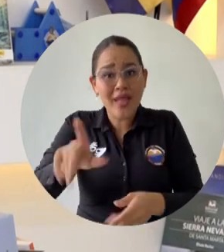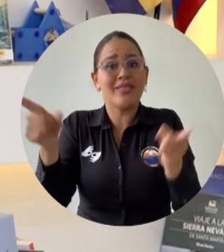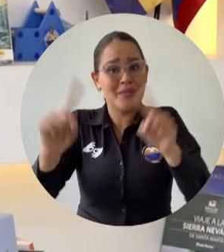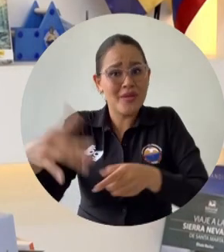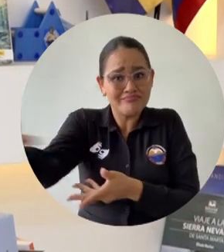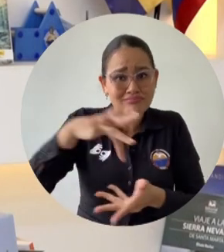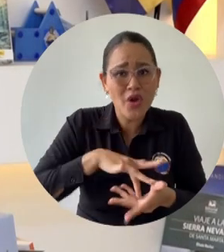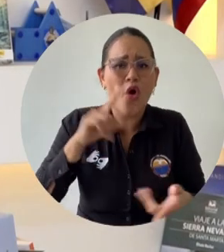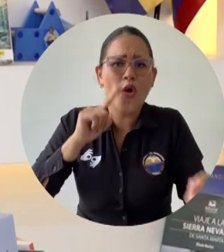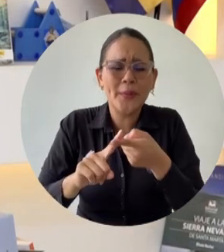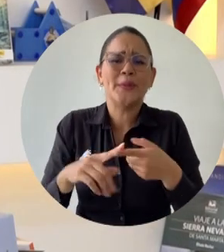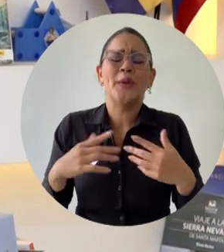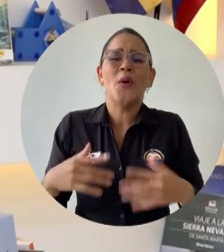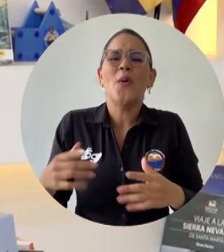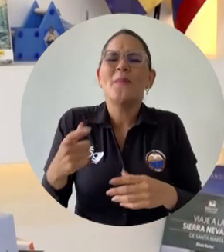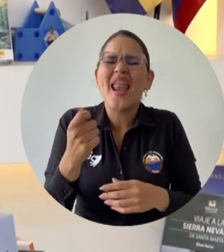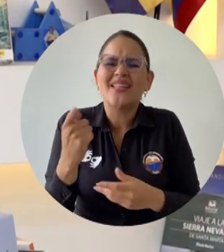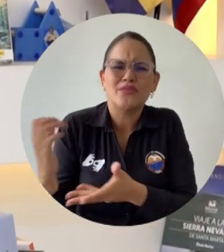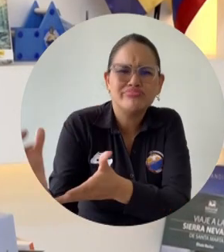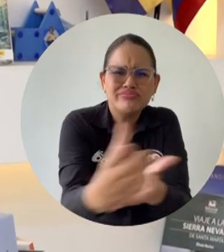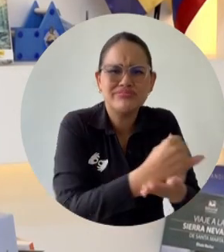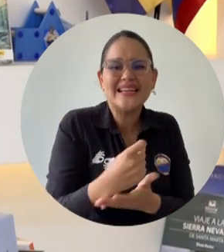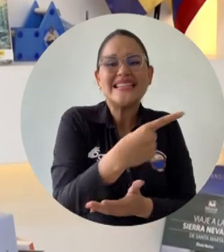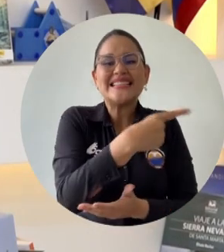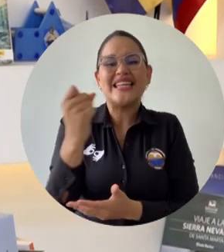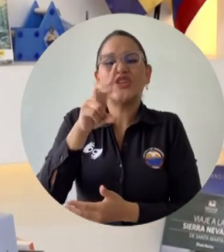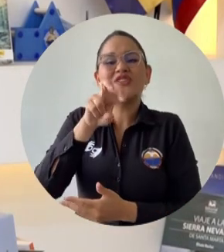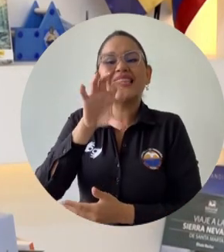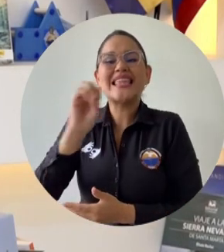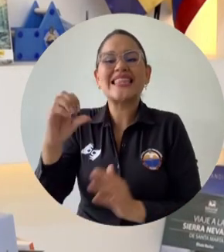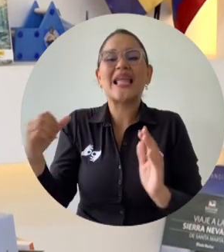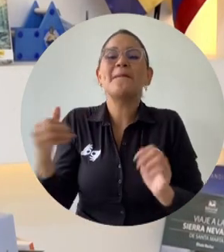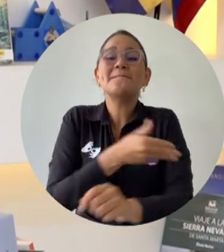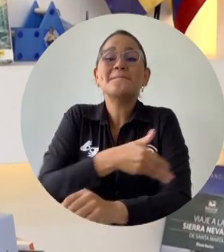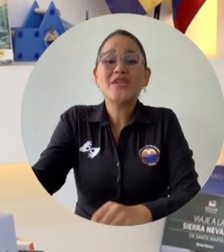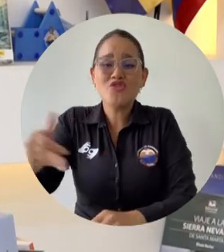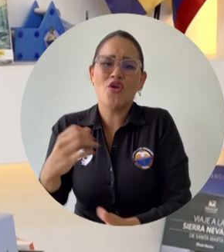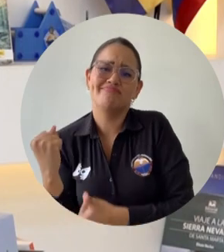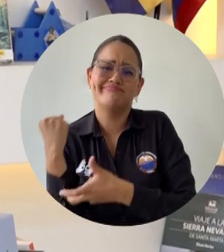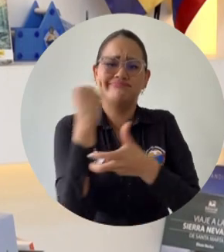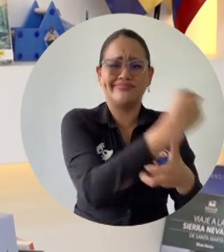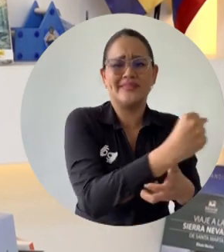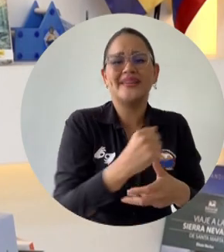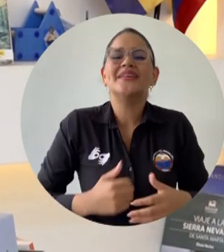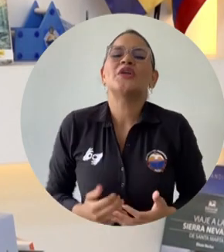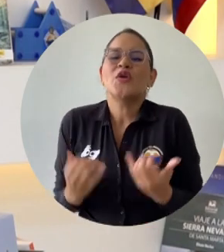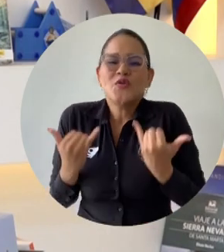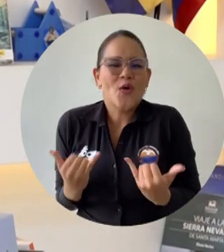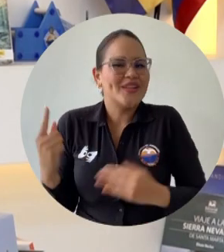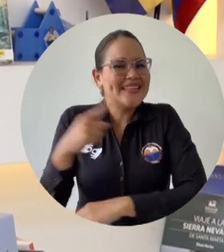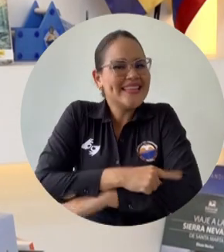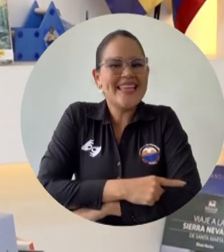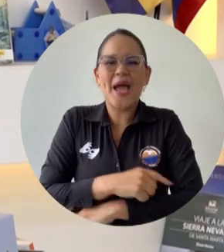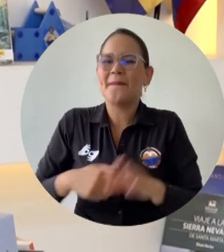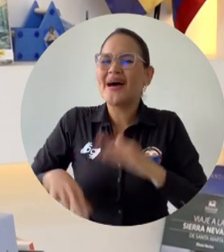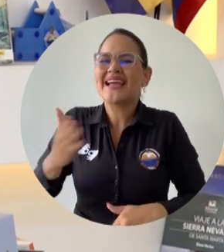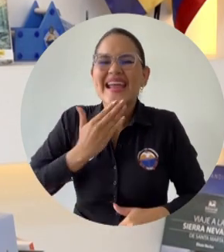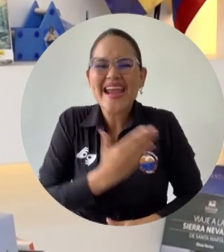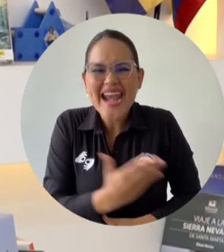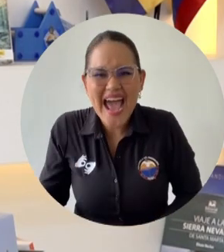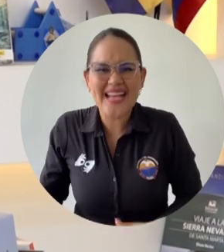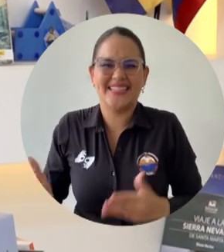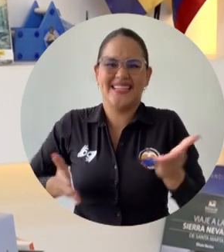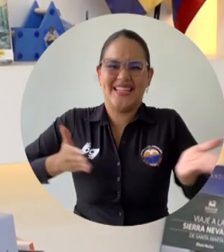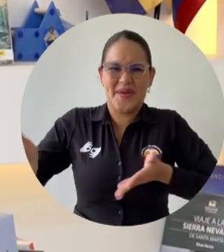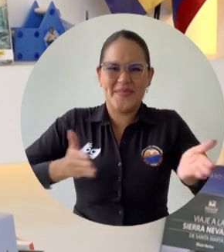a todos y cada uno de ustedes que vinieron y aportaron y donaron para que pudiéramos entregar casi 170 millones de pesos a una causa social tan significativa. Así que